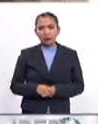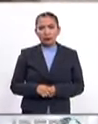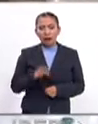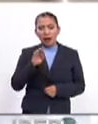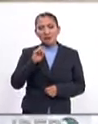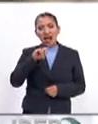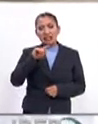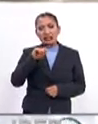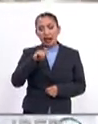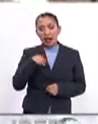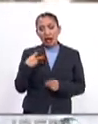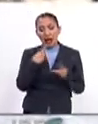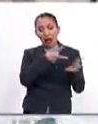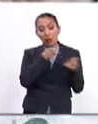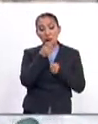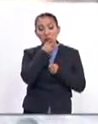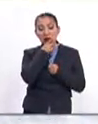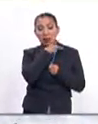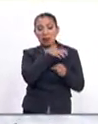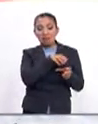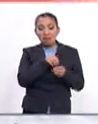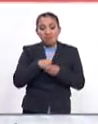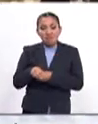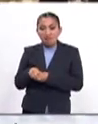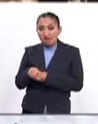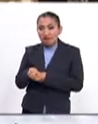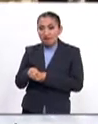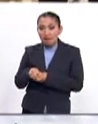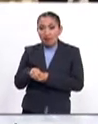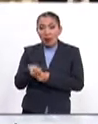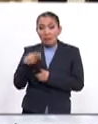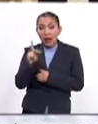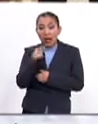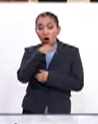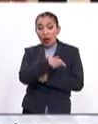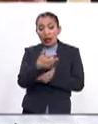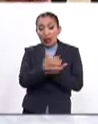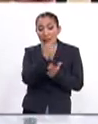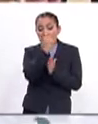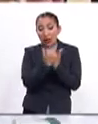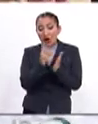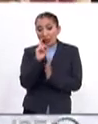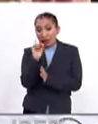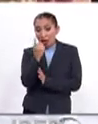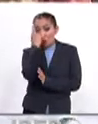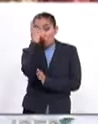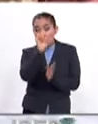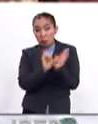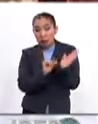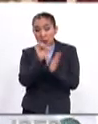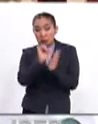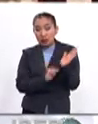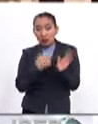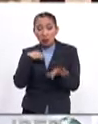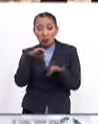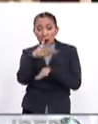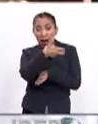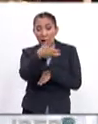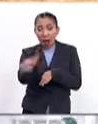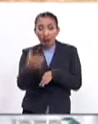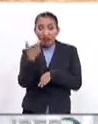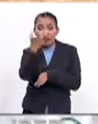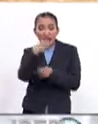Farsana dice que le rogó a su padre. Pero como él ganaba menos de 30 dólares al mes como un jornalero,